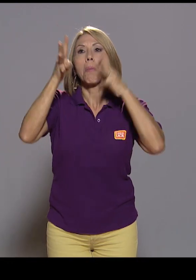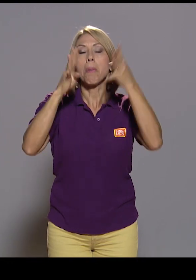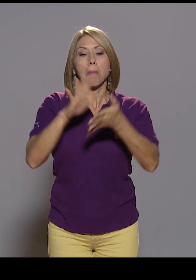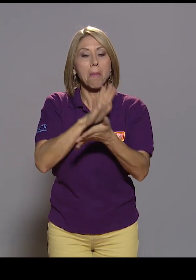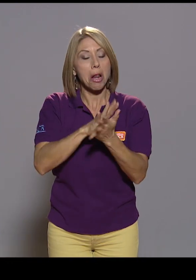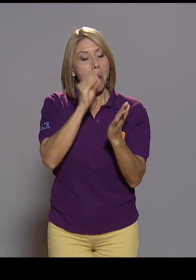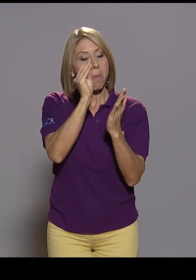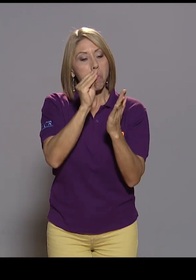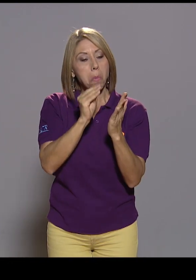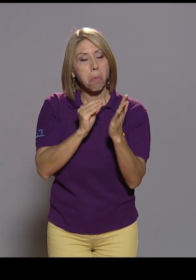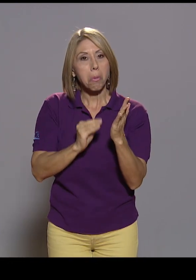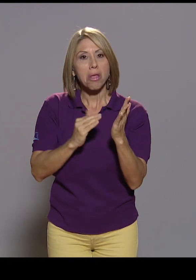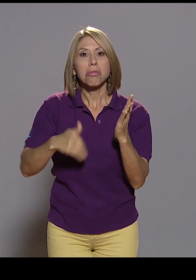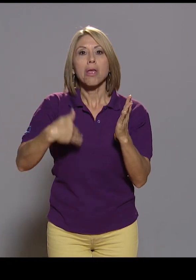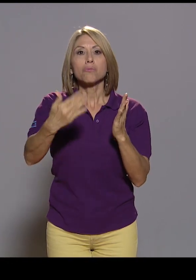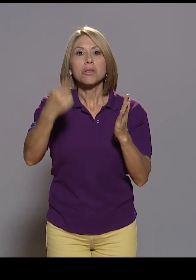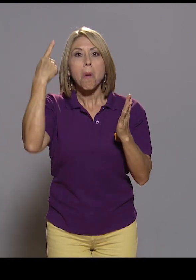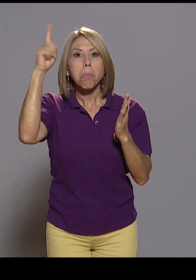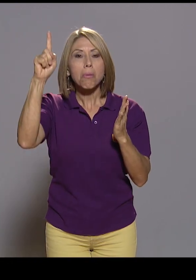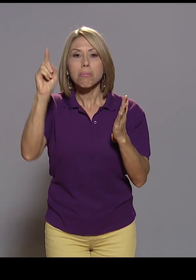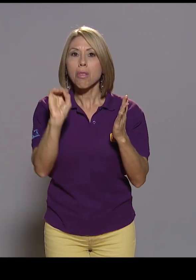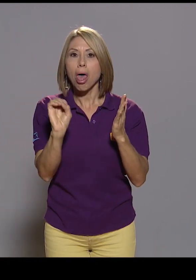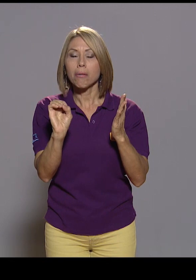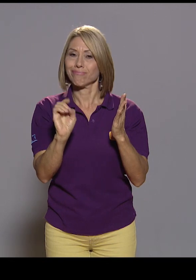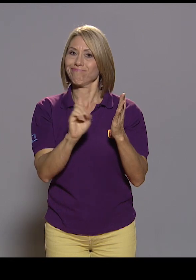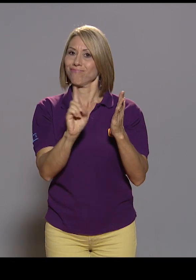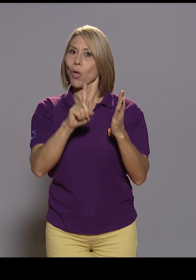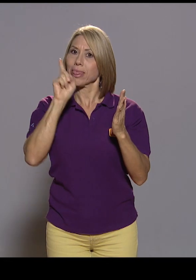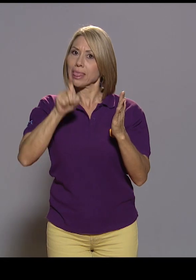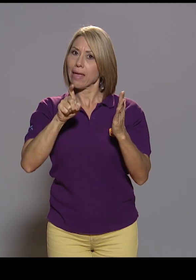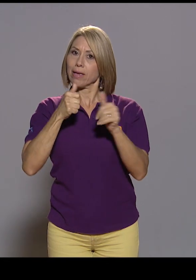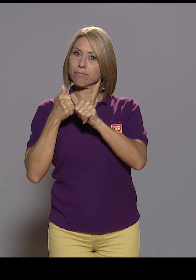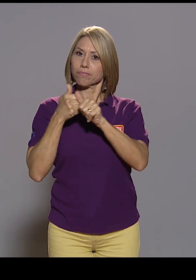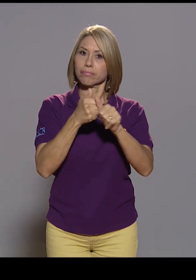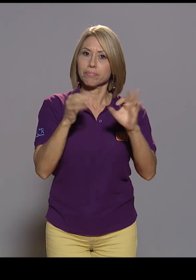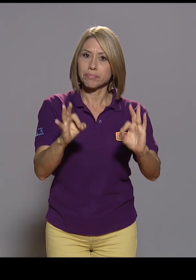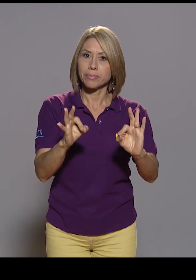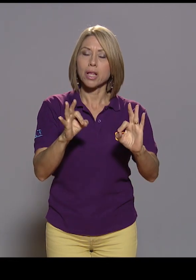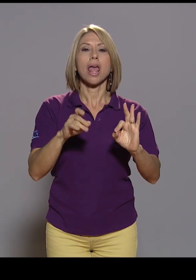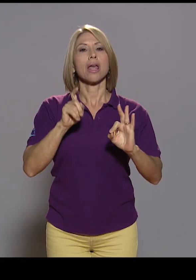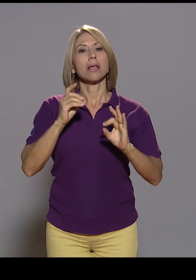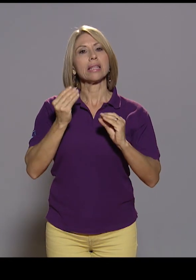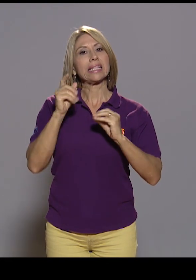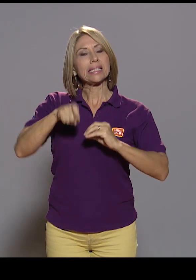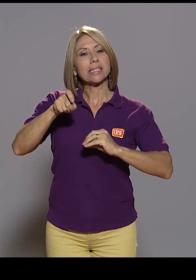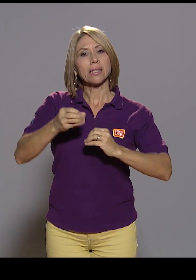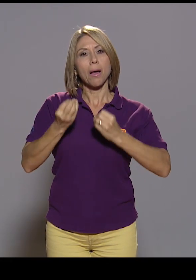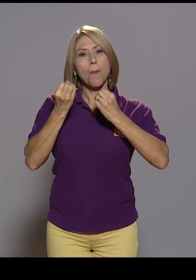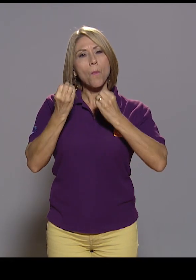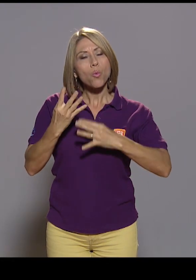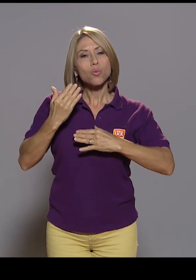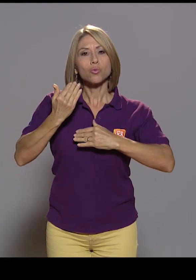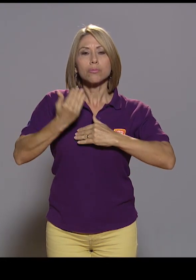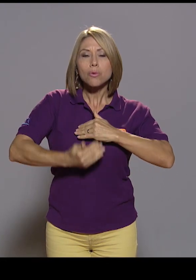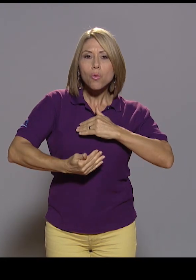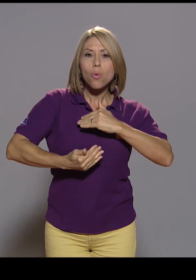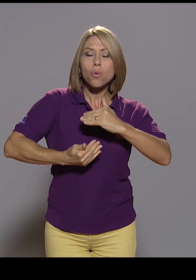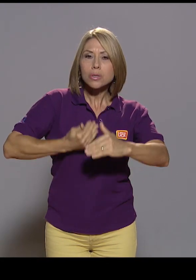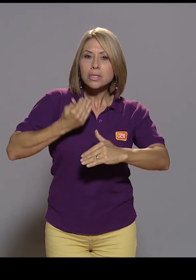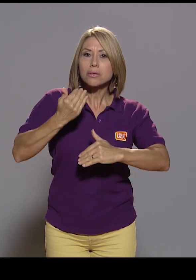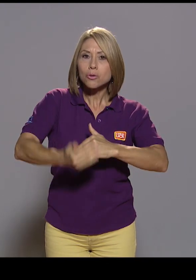la realidad no cumplir con esos objetivos. Lleva muchos procesos, como cualquier